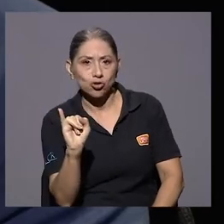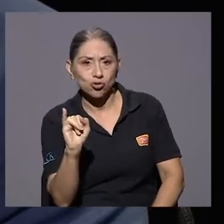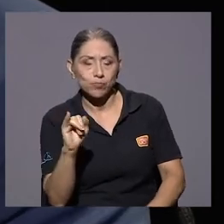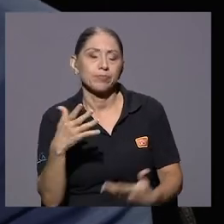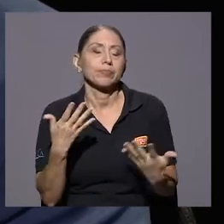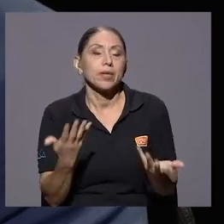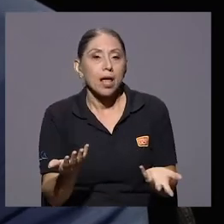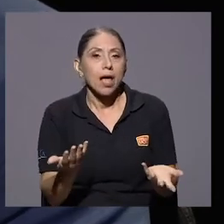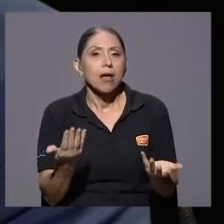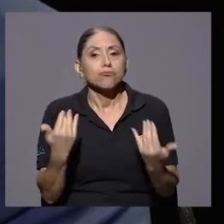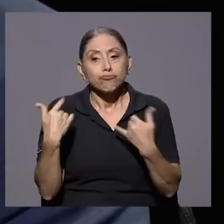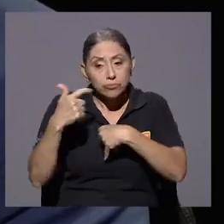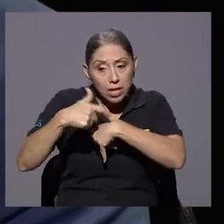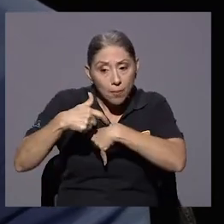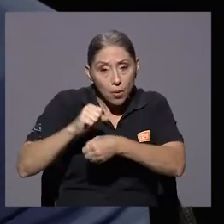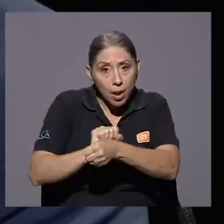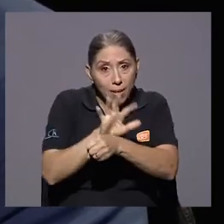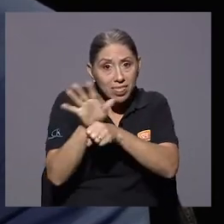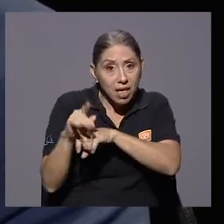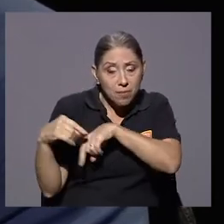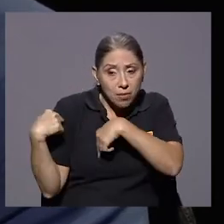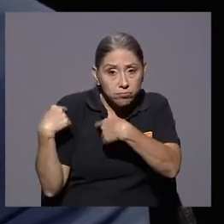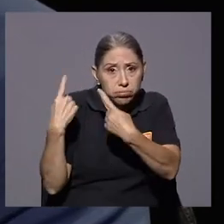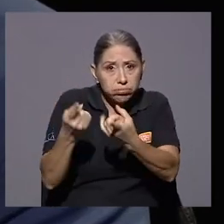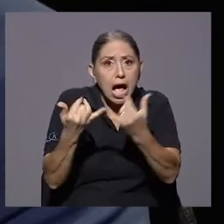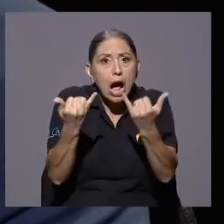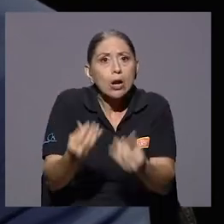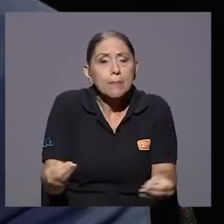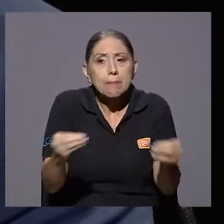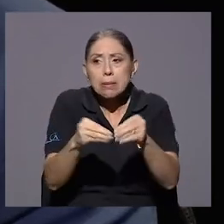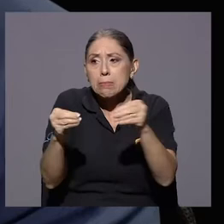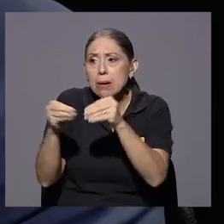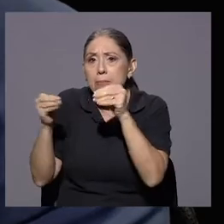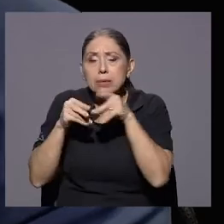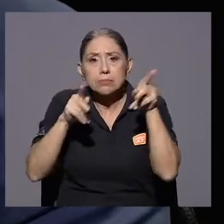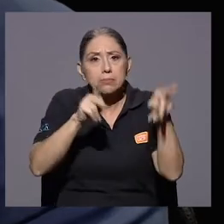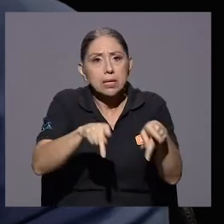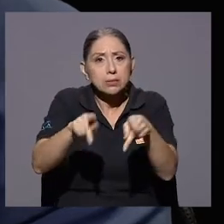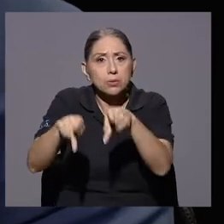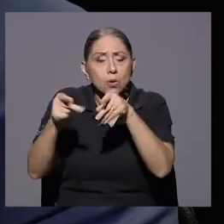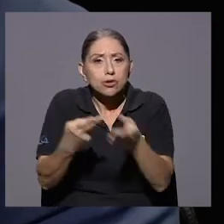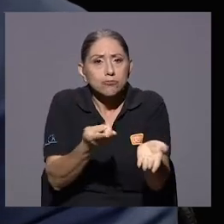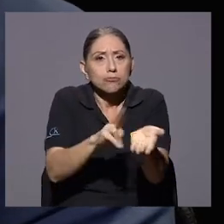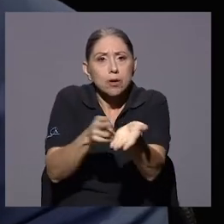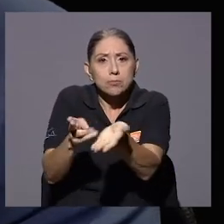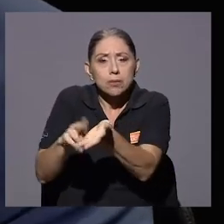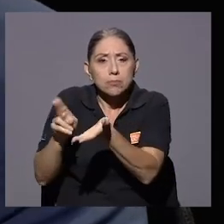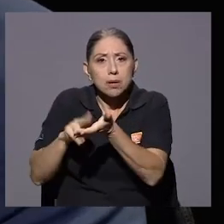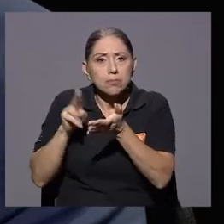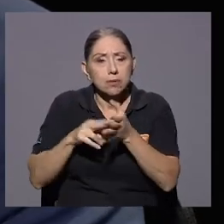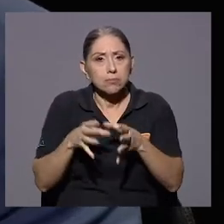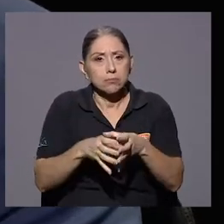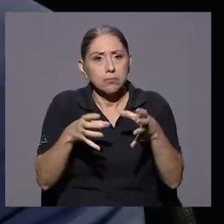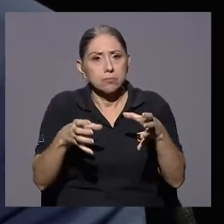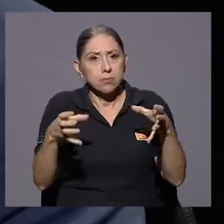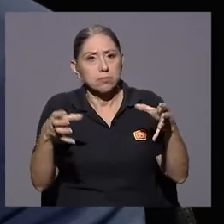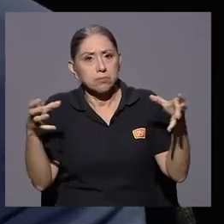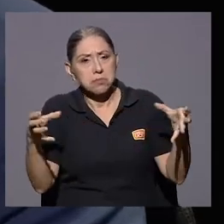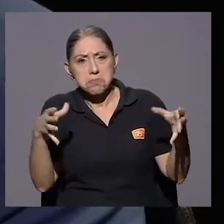Durante la pandemia hubo un incremento de grupos interdisciplinarios, hubo un aumento